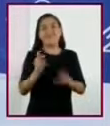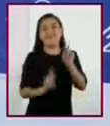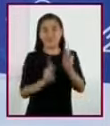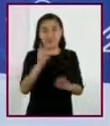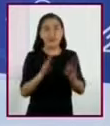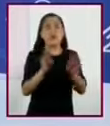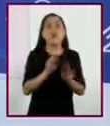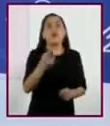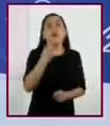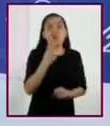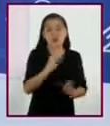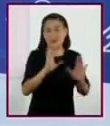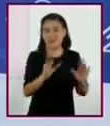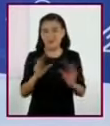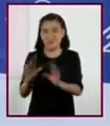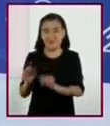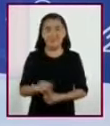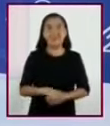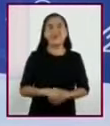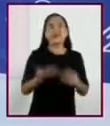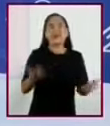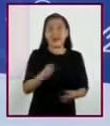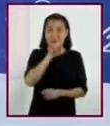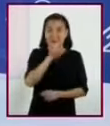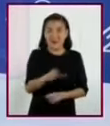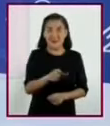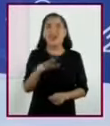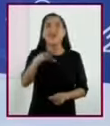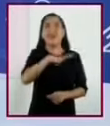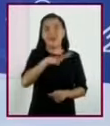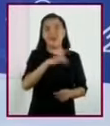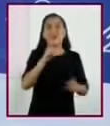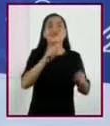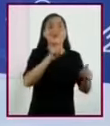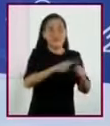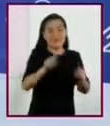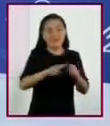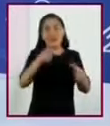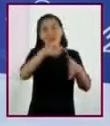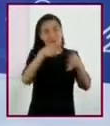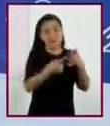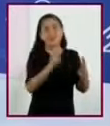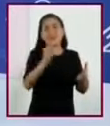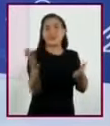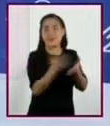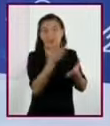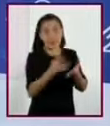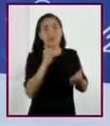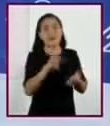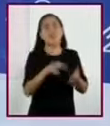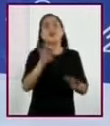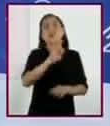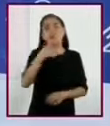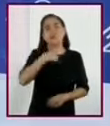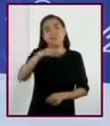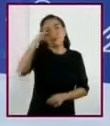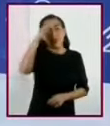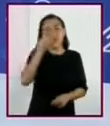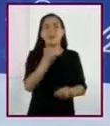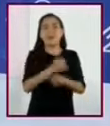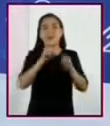de su uso. Además de que contiene varios párrafos, lo cual me puede hacer pensar que contiene información